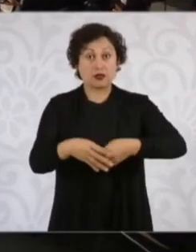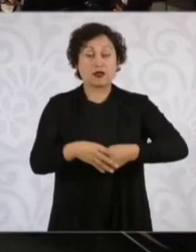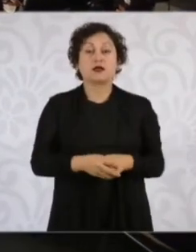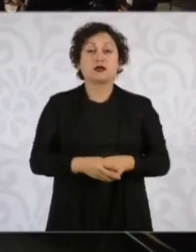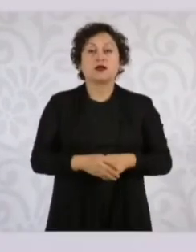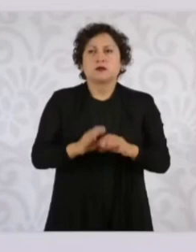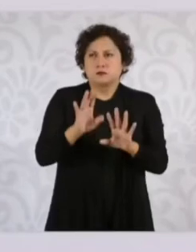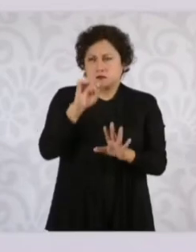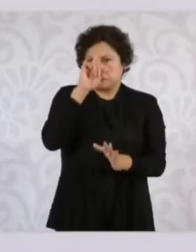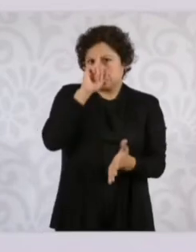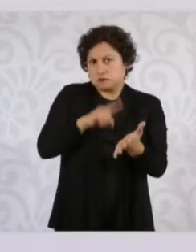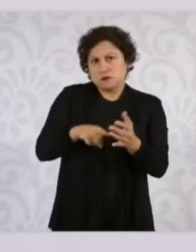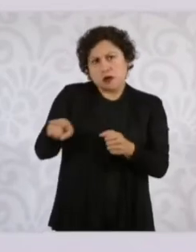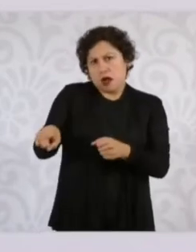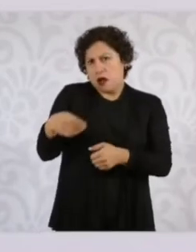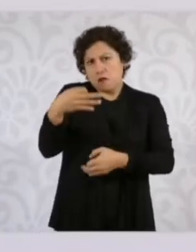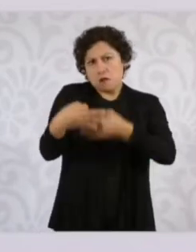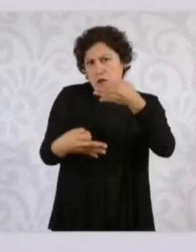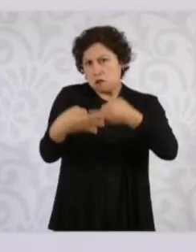continúa, pero...